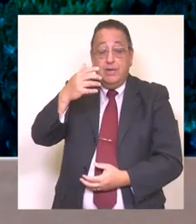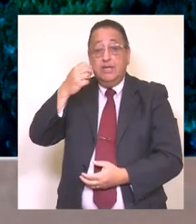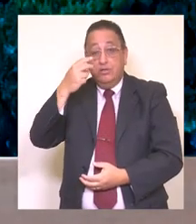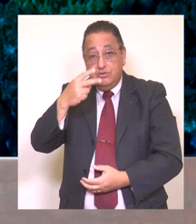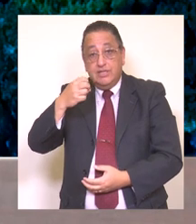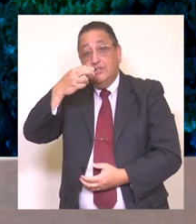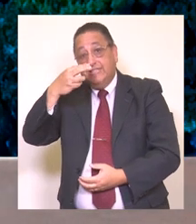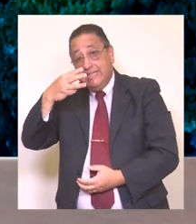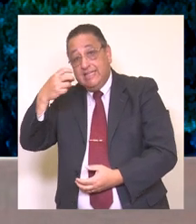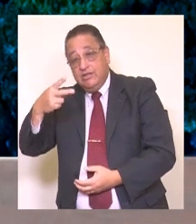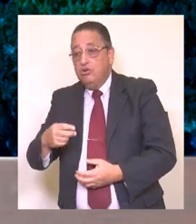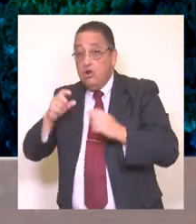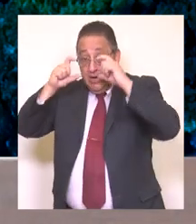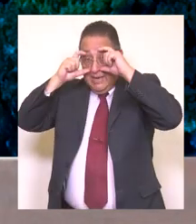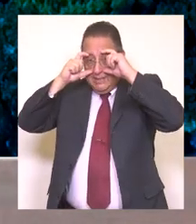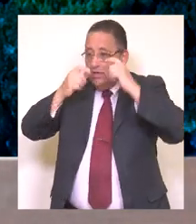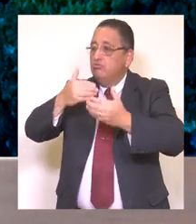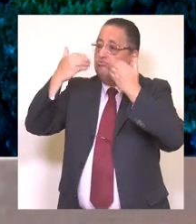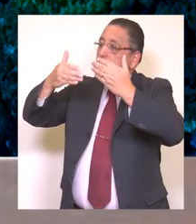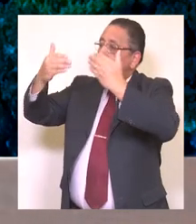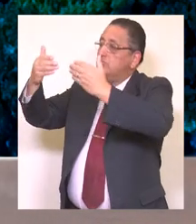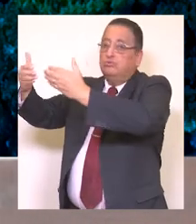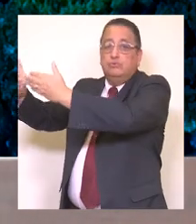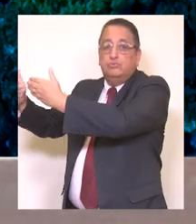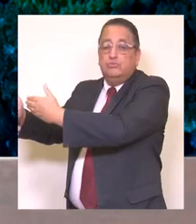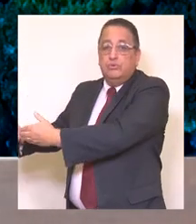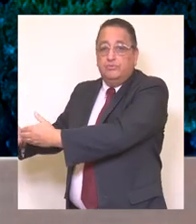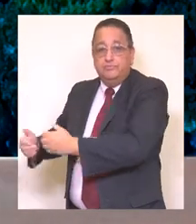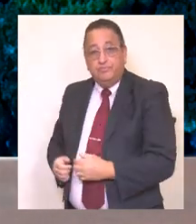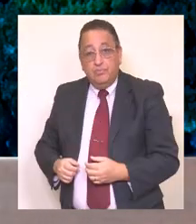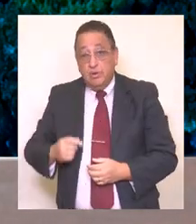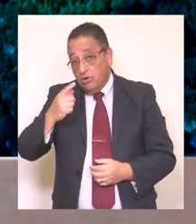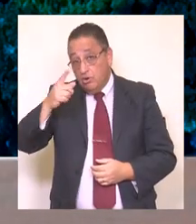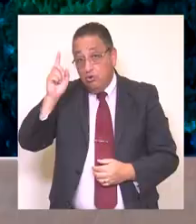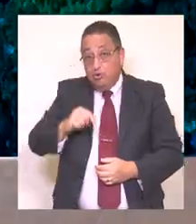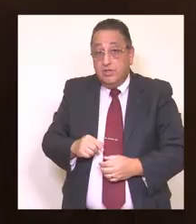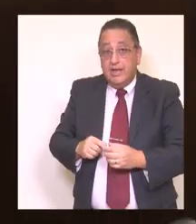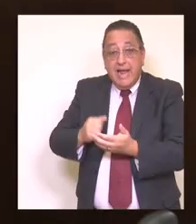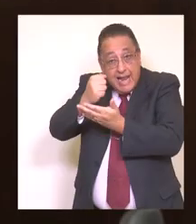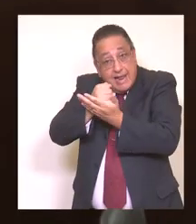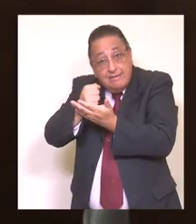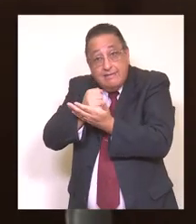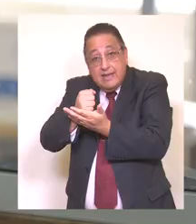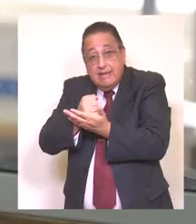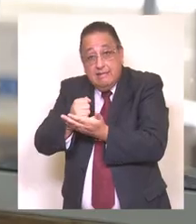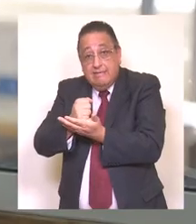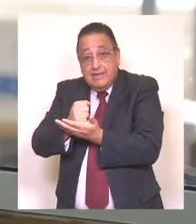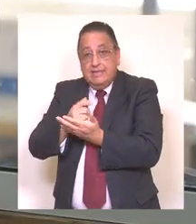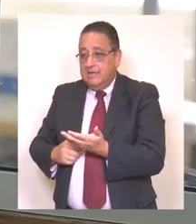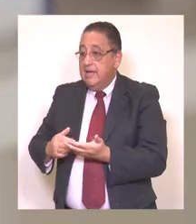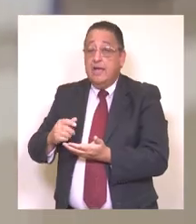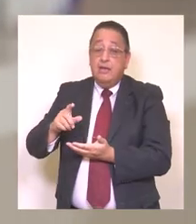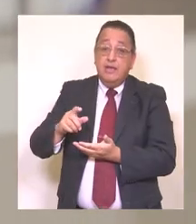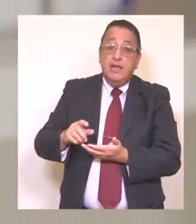se entregaron 5.232 lentes a nuestros vecinos y vecinas. Otra área es